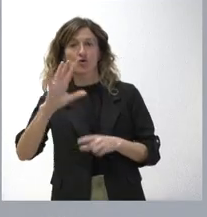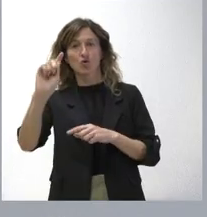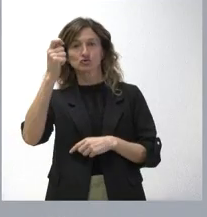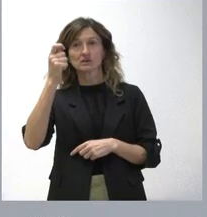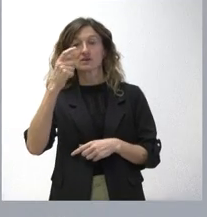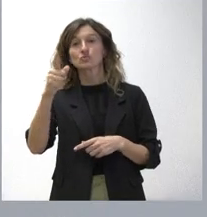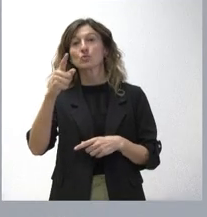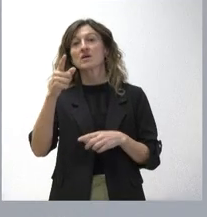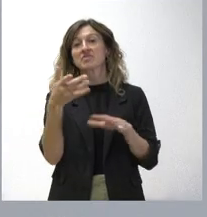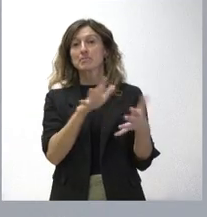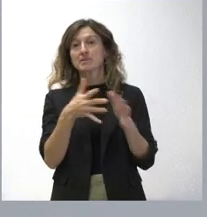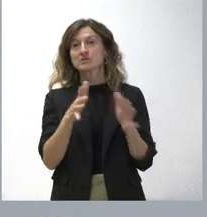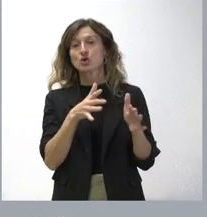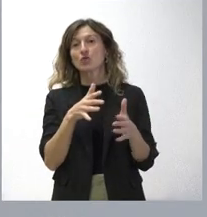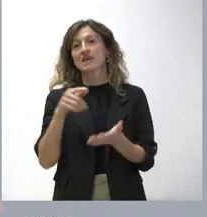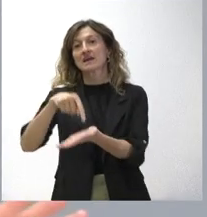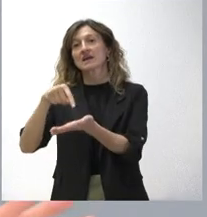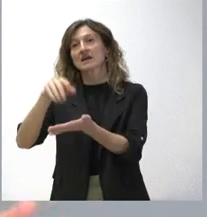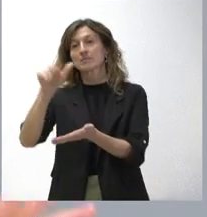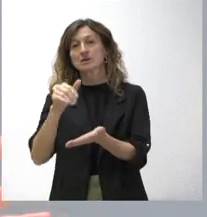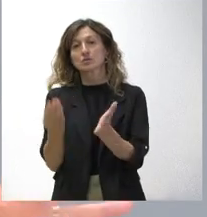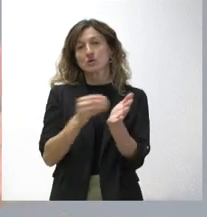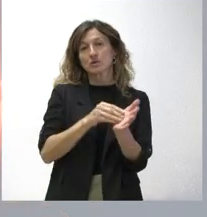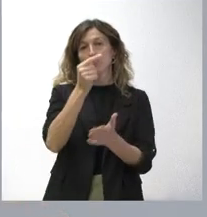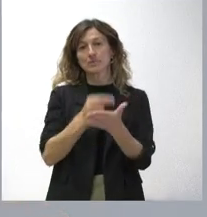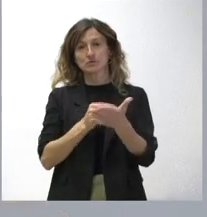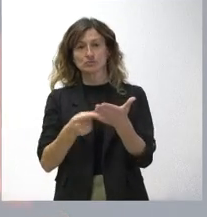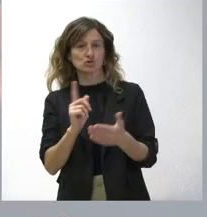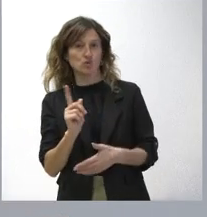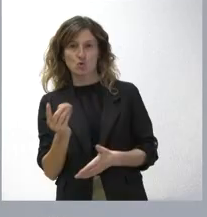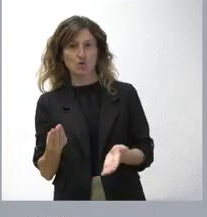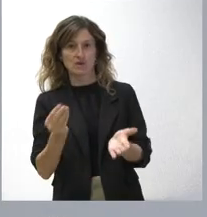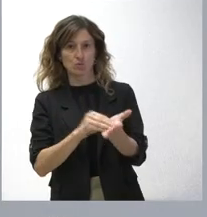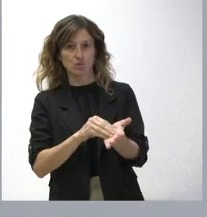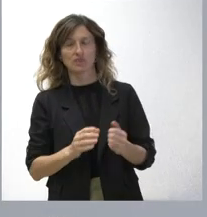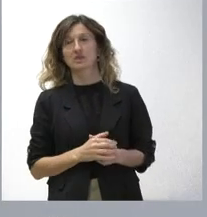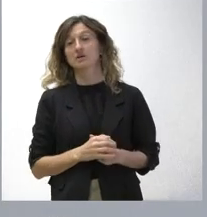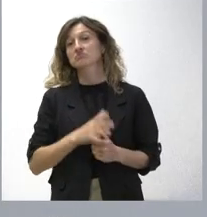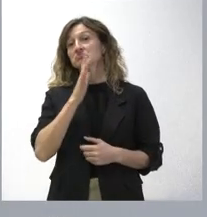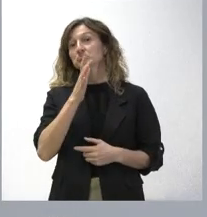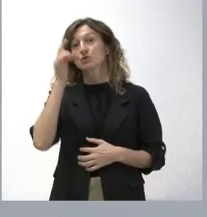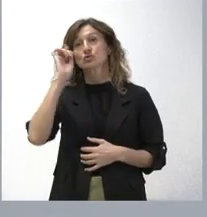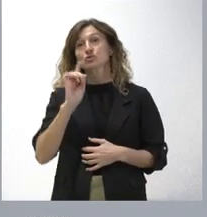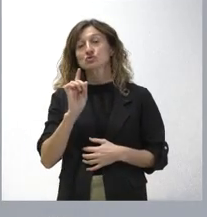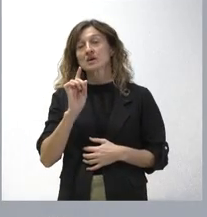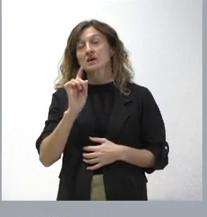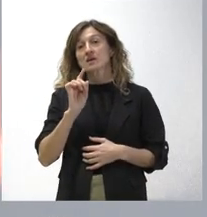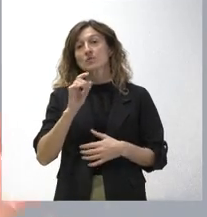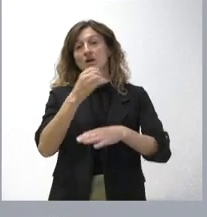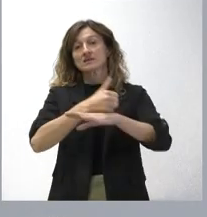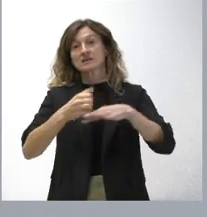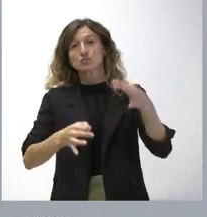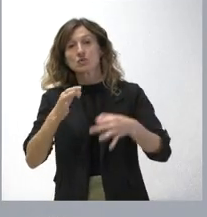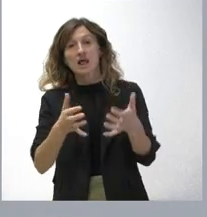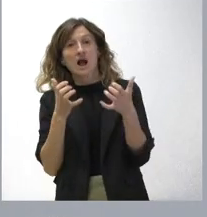esta previsión de requerimiento la hemos incluido para el presupuesto o no. No está incluido, porque no sabemos si la vamos a ganar en los tribunales y no